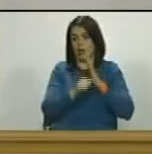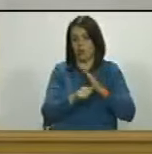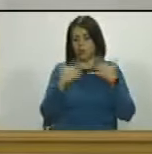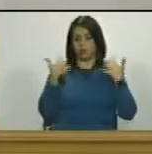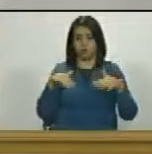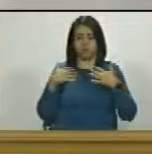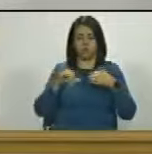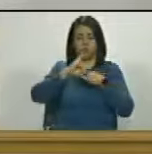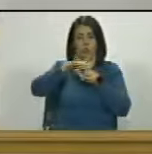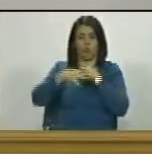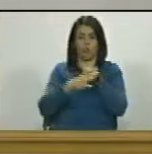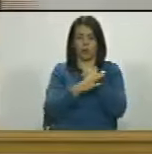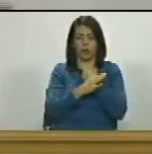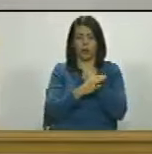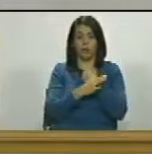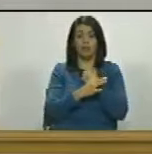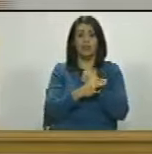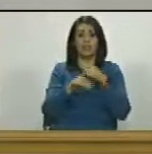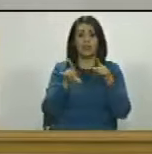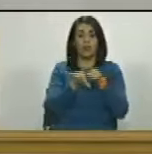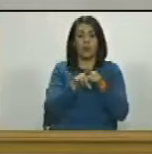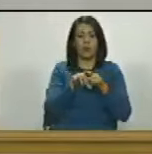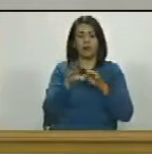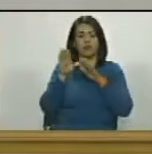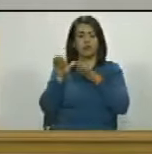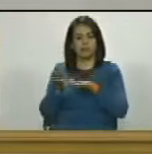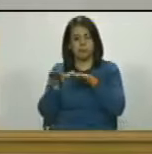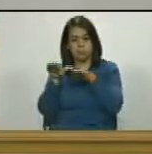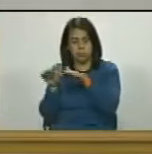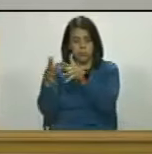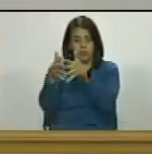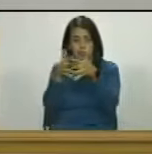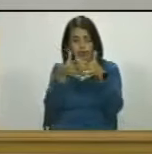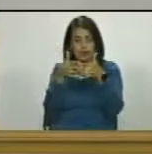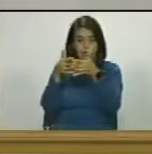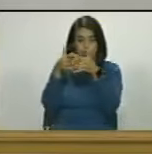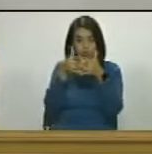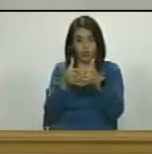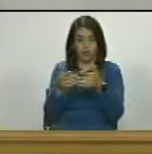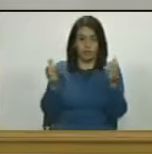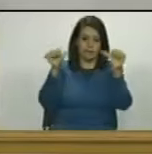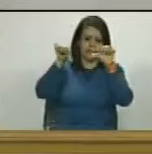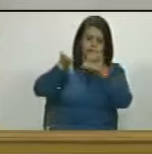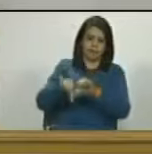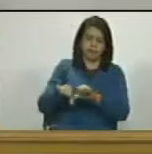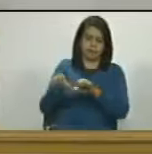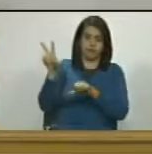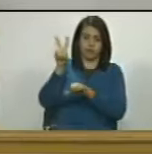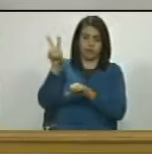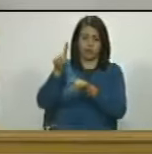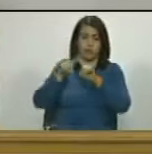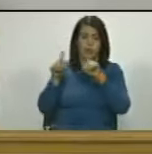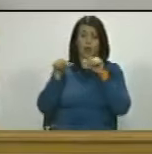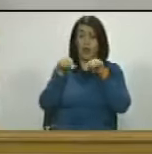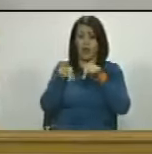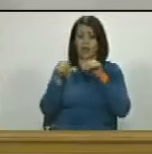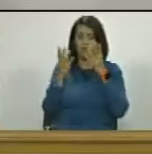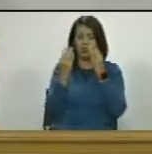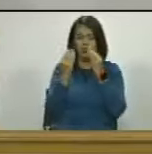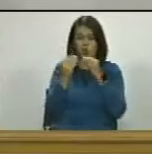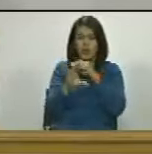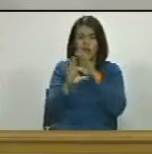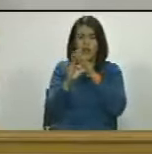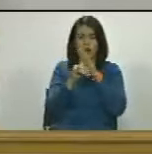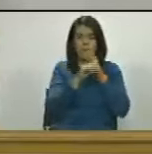que siendo como es un perro faldero de la administración norteamericana para hacerle daño a Venezuela pero es tan ladrón que sus